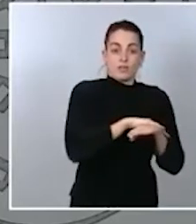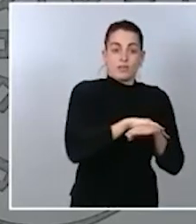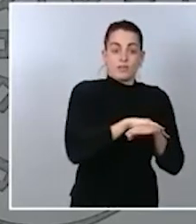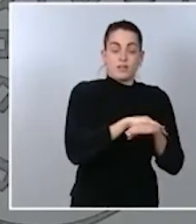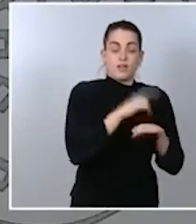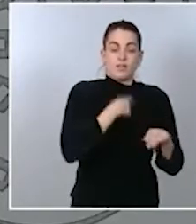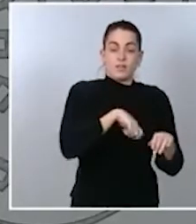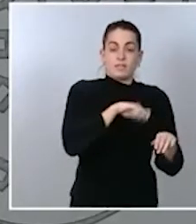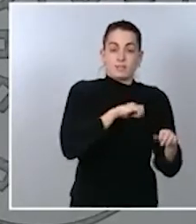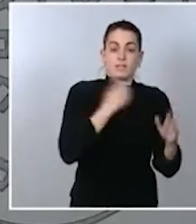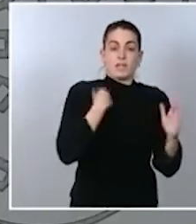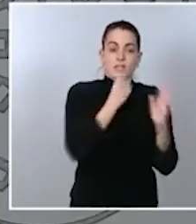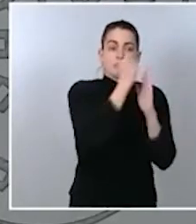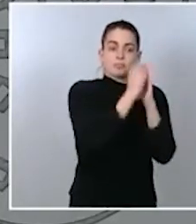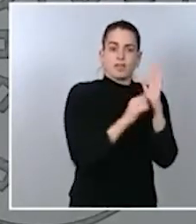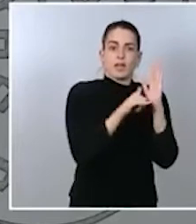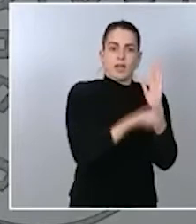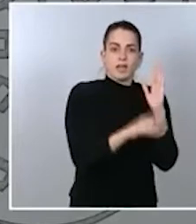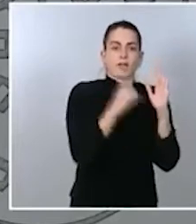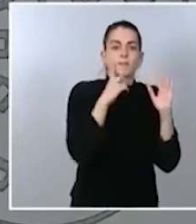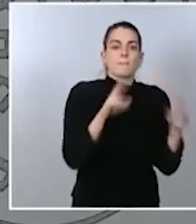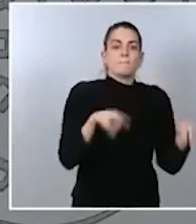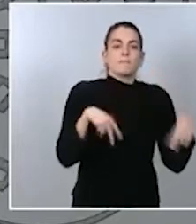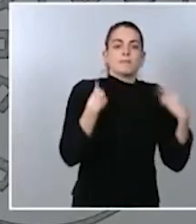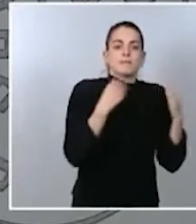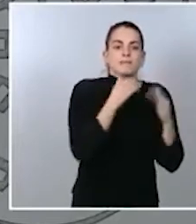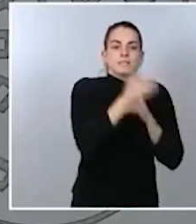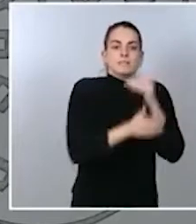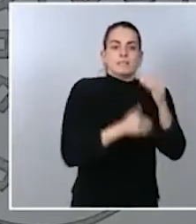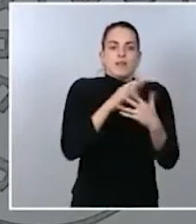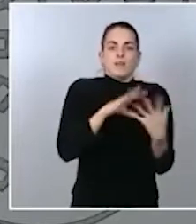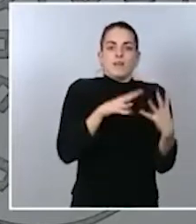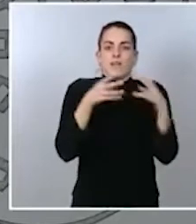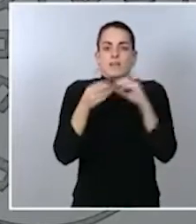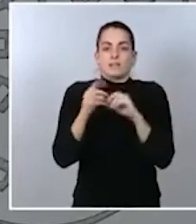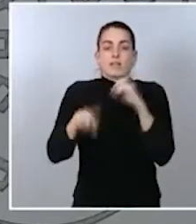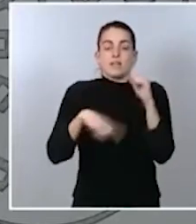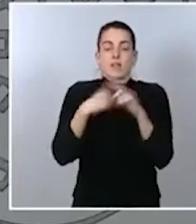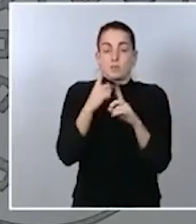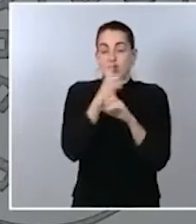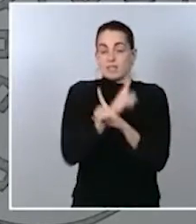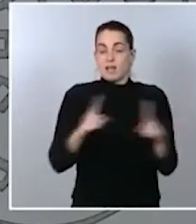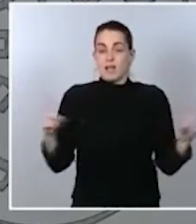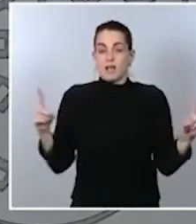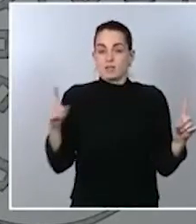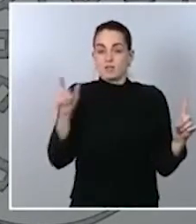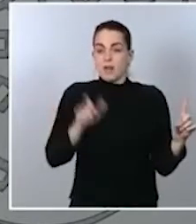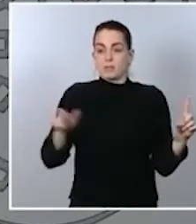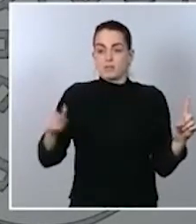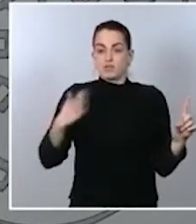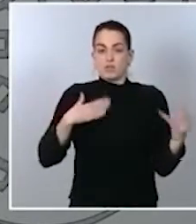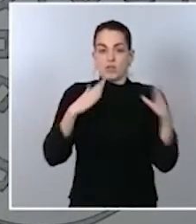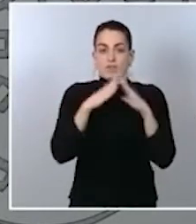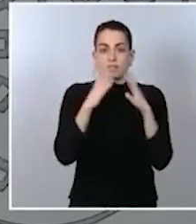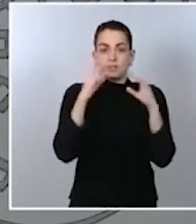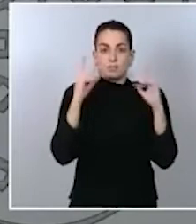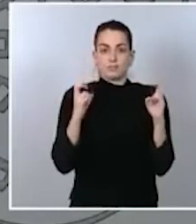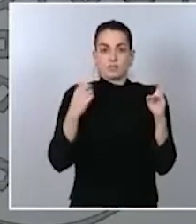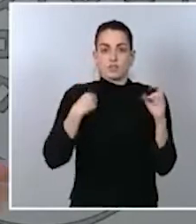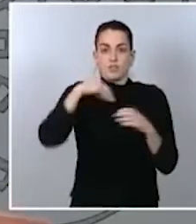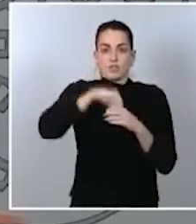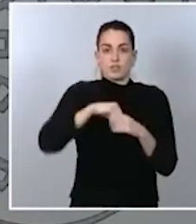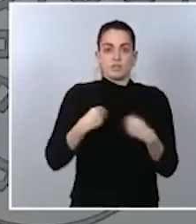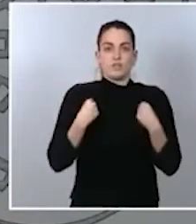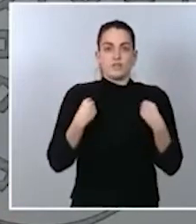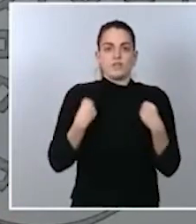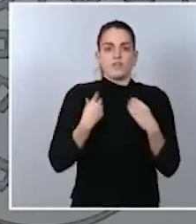permitirán que a lo largo del año al final la persona el consumidor doméstico tenga una factura de la luz inferior a la que